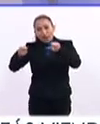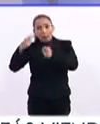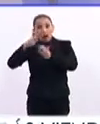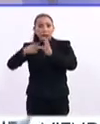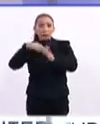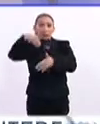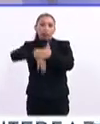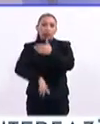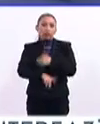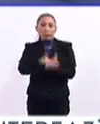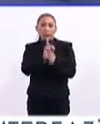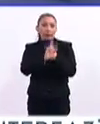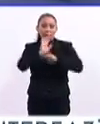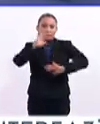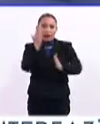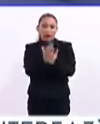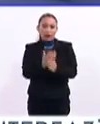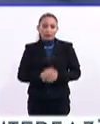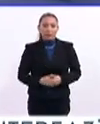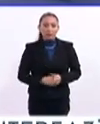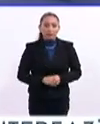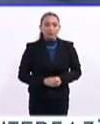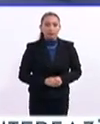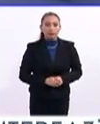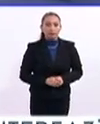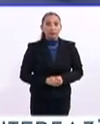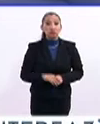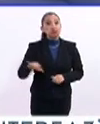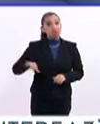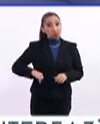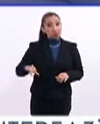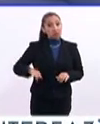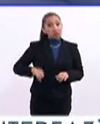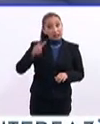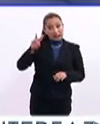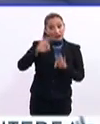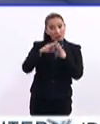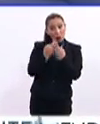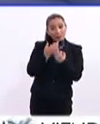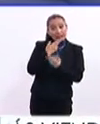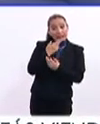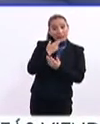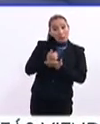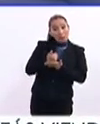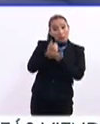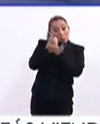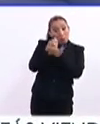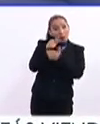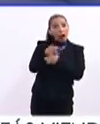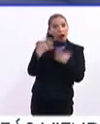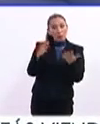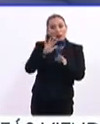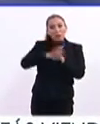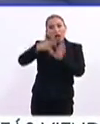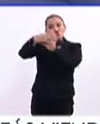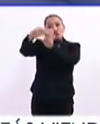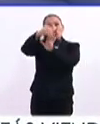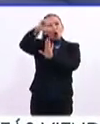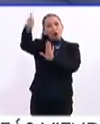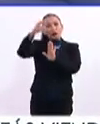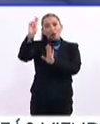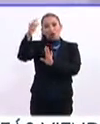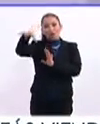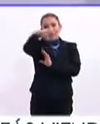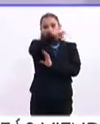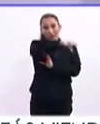no vuelvan a caer en lo mismo, a finalizar este 2019, ¿no? Será interesante si este modelo funciona, que se pueda ampliar al resto de